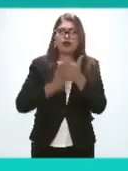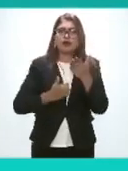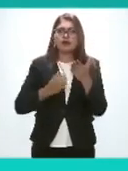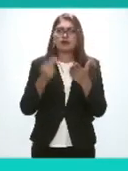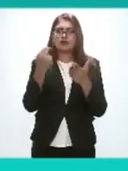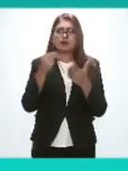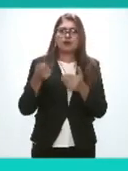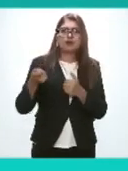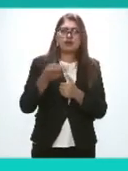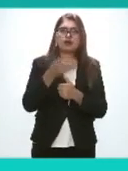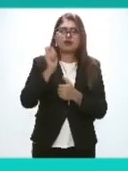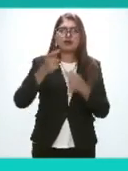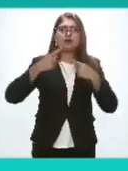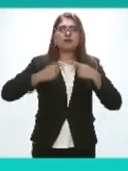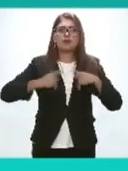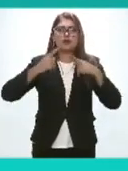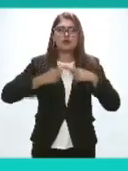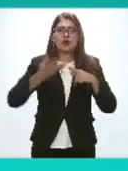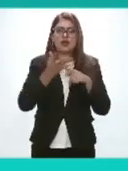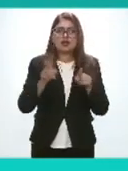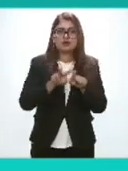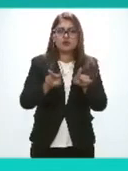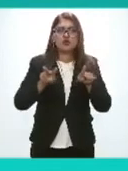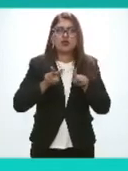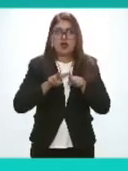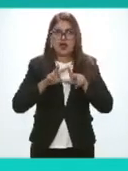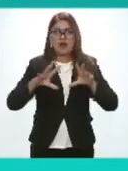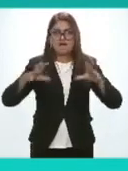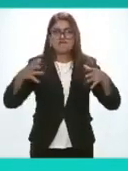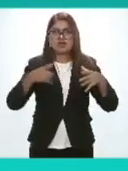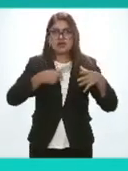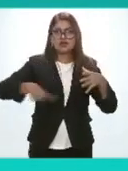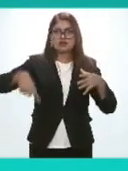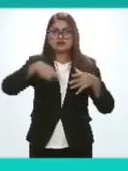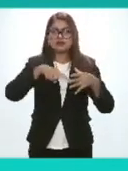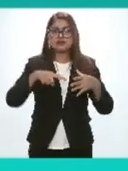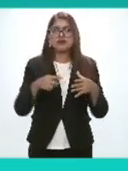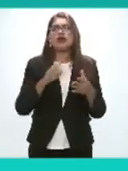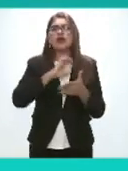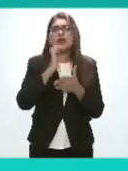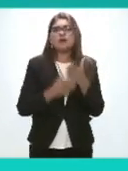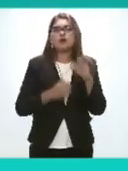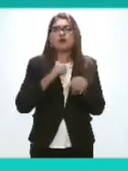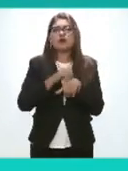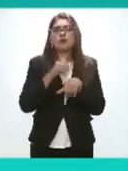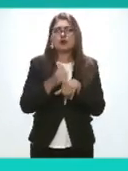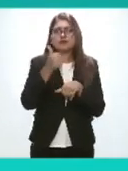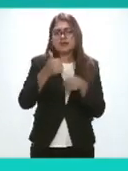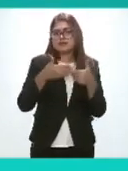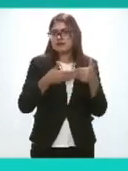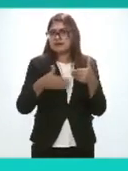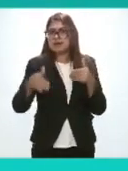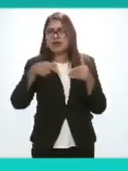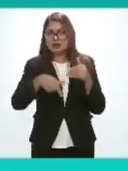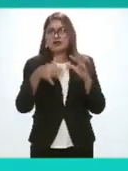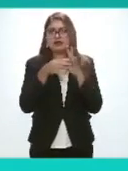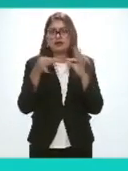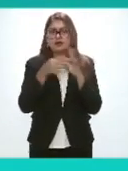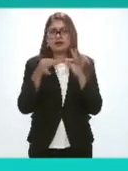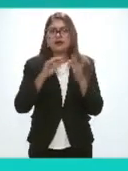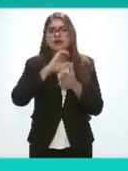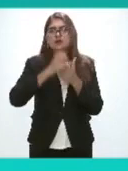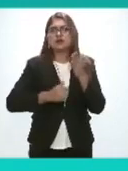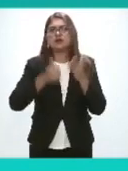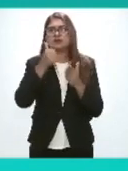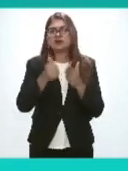de personas en situación de vulnerabilidad que lo vamos a encontrar a partir del capítulo sexto en este capítulo sexto